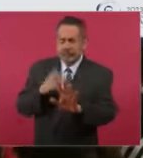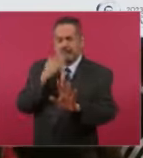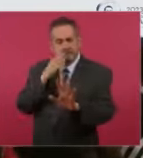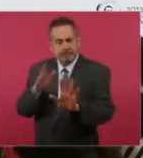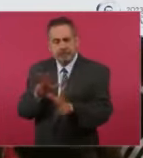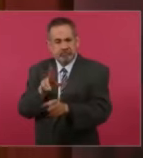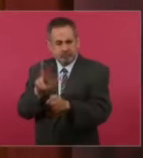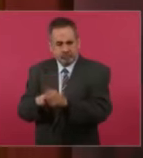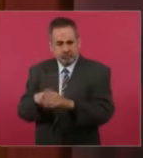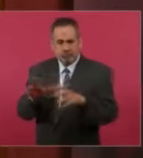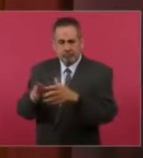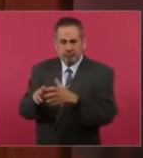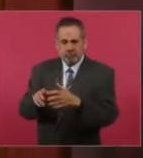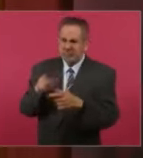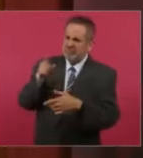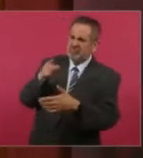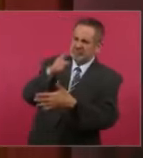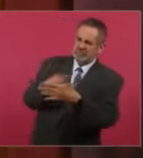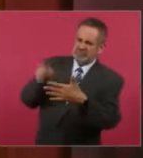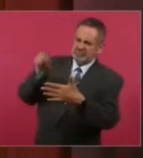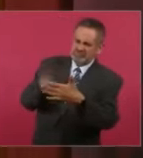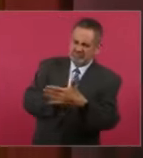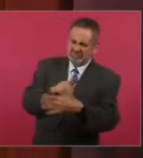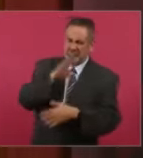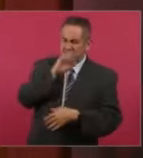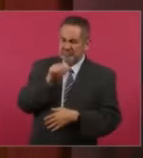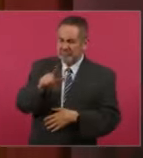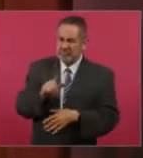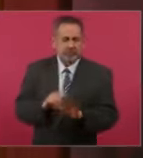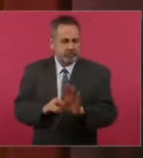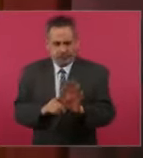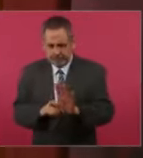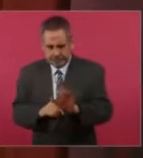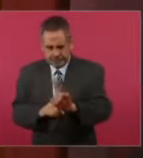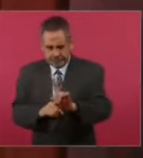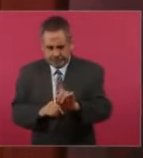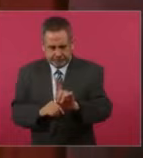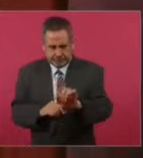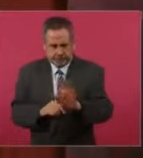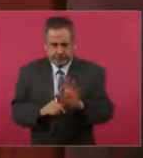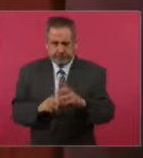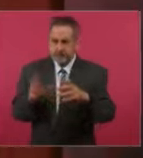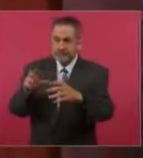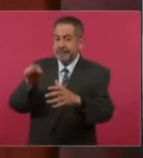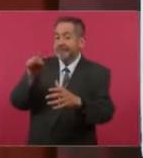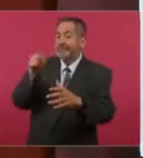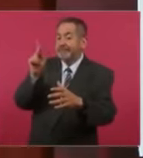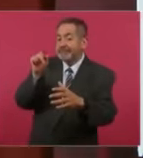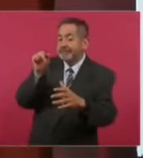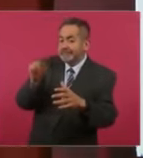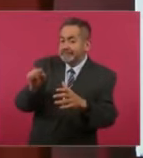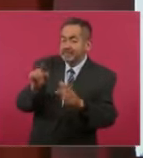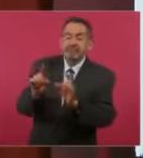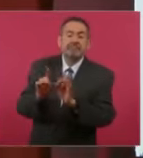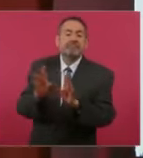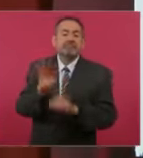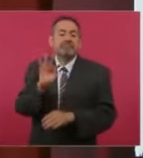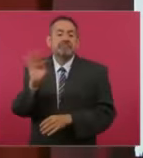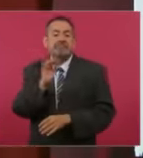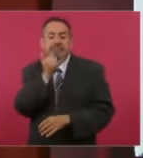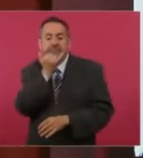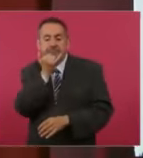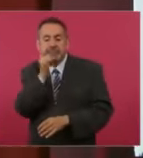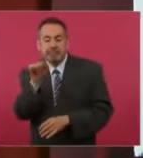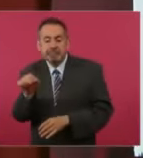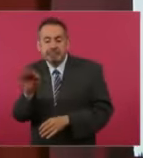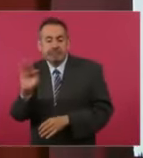Definitivamente no es en sí mismo algo que deba ser reprochable, pero esos son espacios de riesgo y es lo que queremos señalar hoy